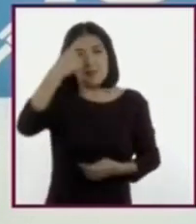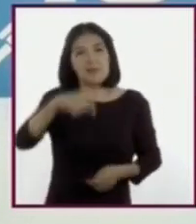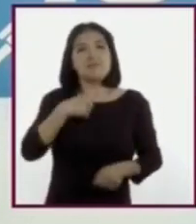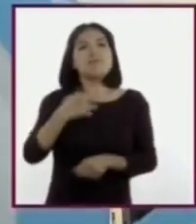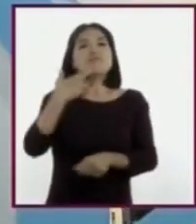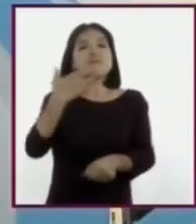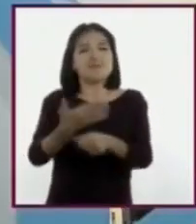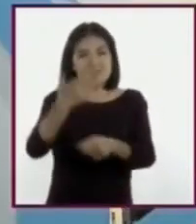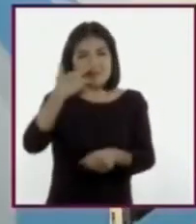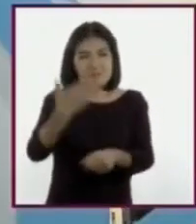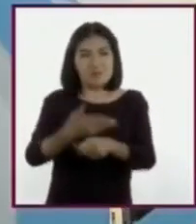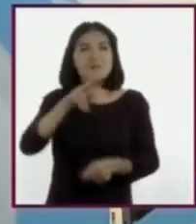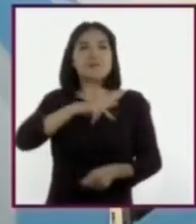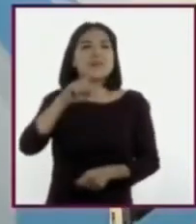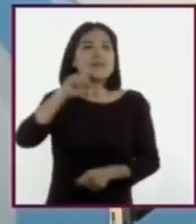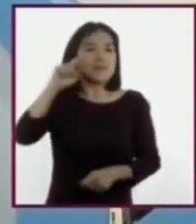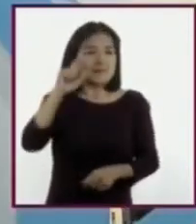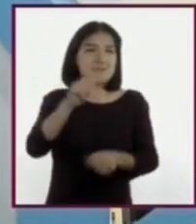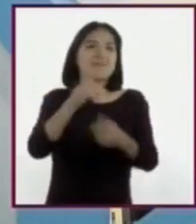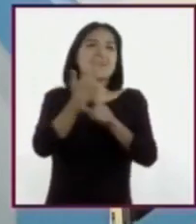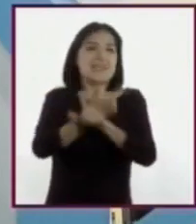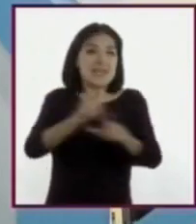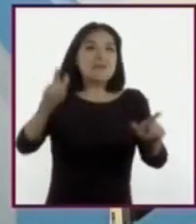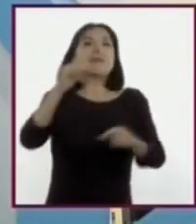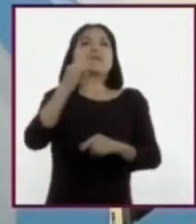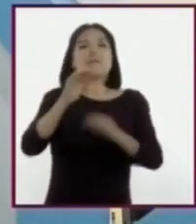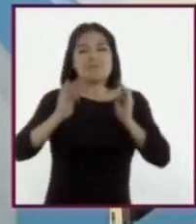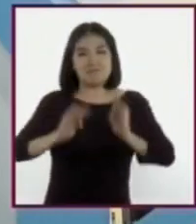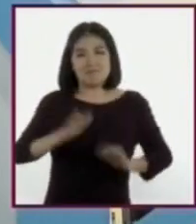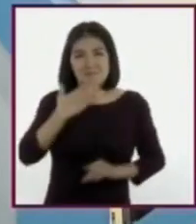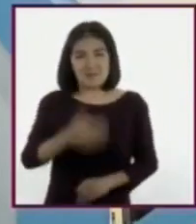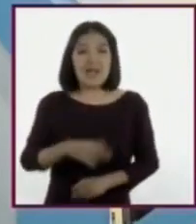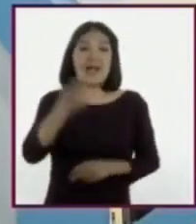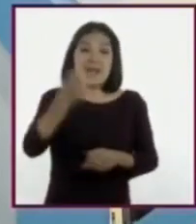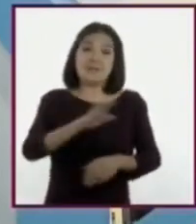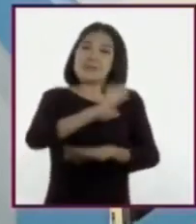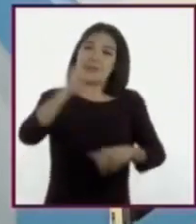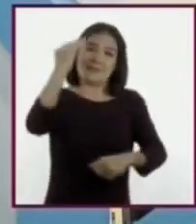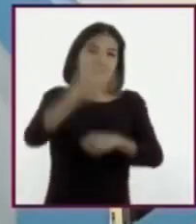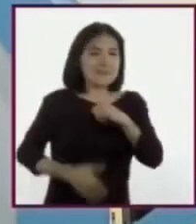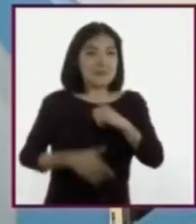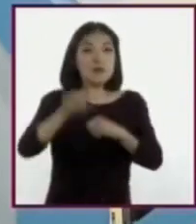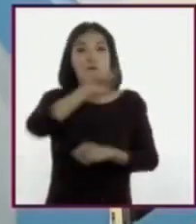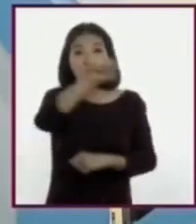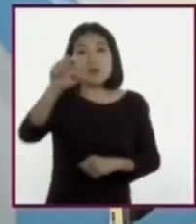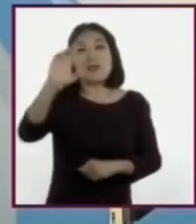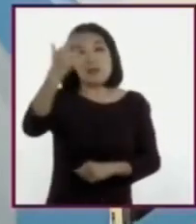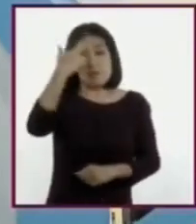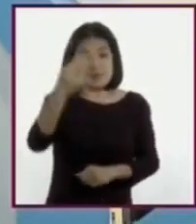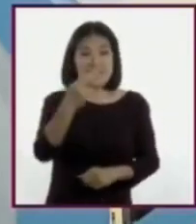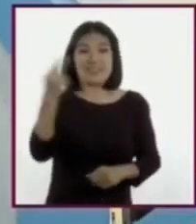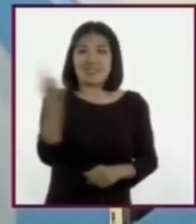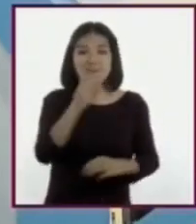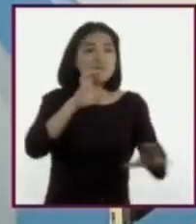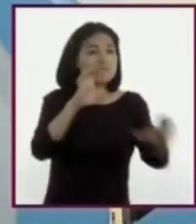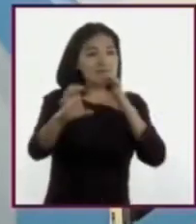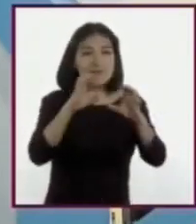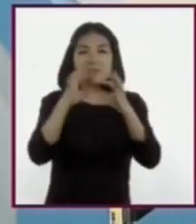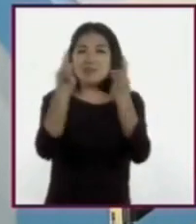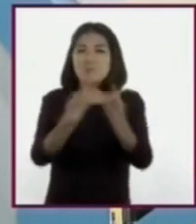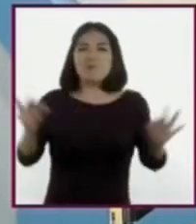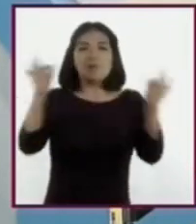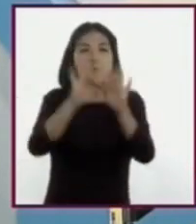plena. Es tiempo de despedirnos. Recuerden que la comunicación puede ser fundamental para tomar